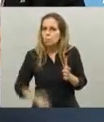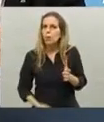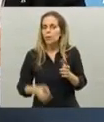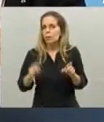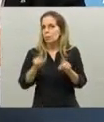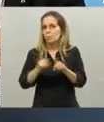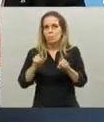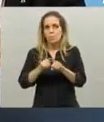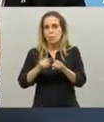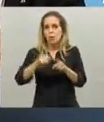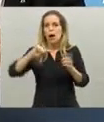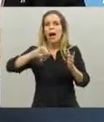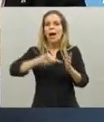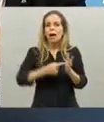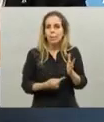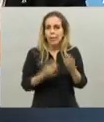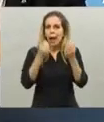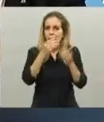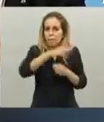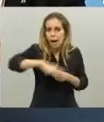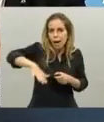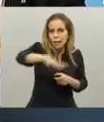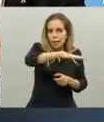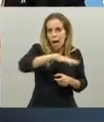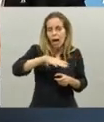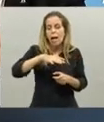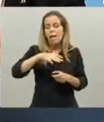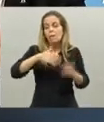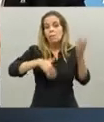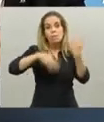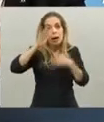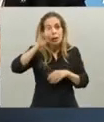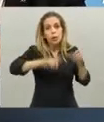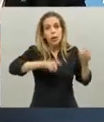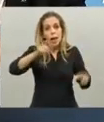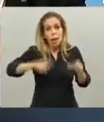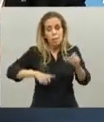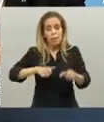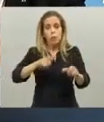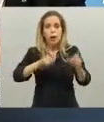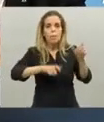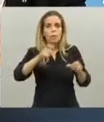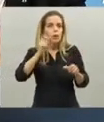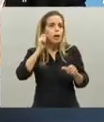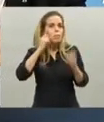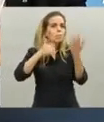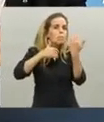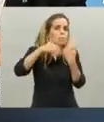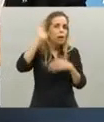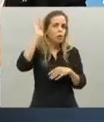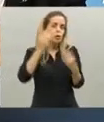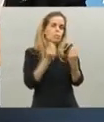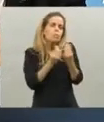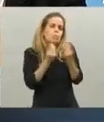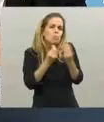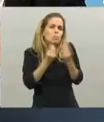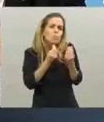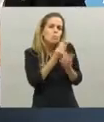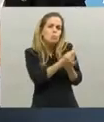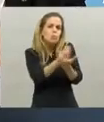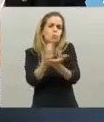pirámide poblacional de la ciudad tiene una mayor proporción de adultos mayores que el resto del país, lo cual hace que tengamos una mayor